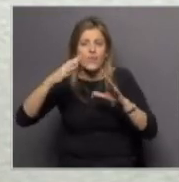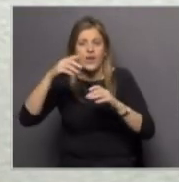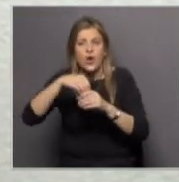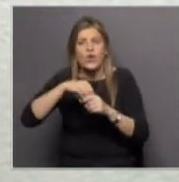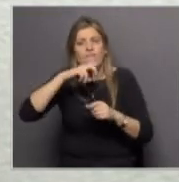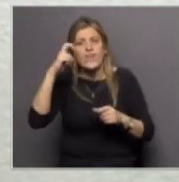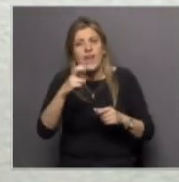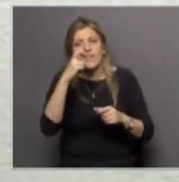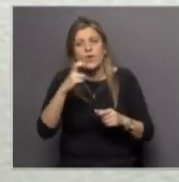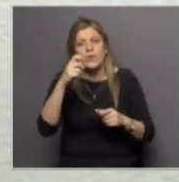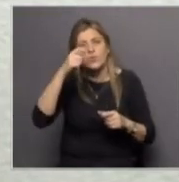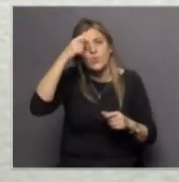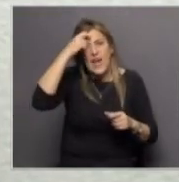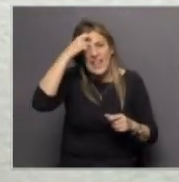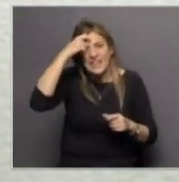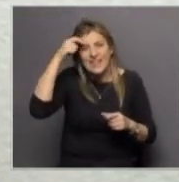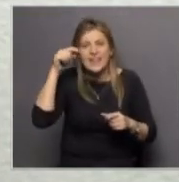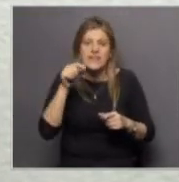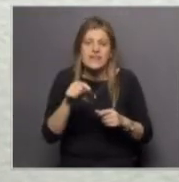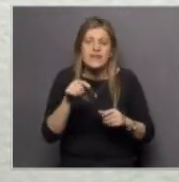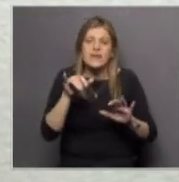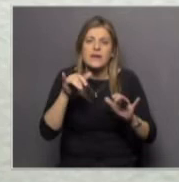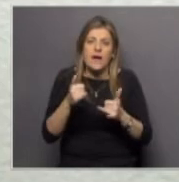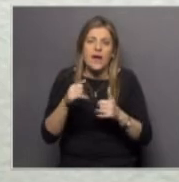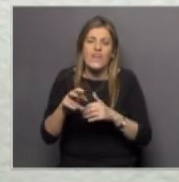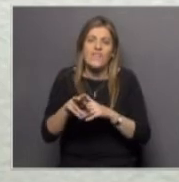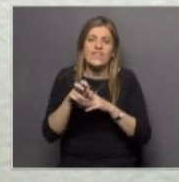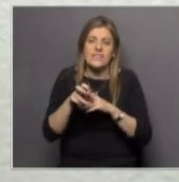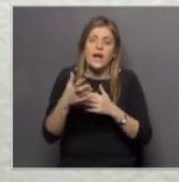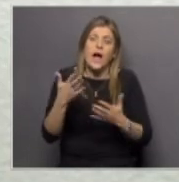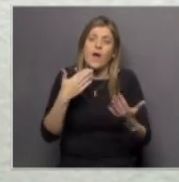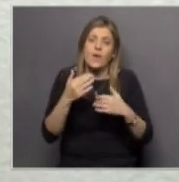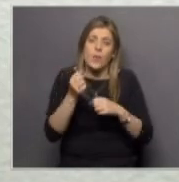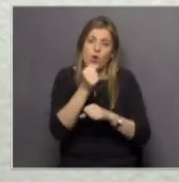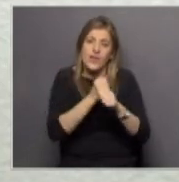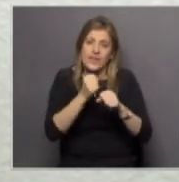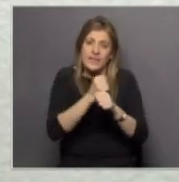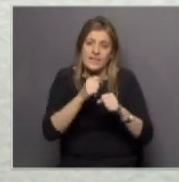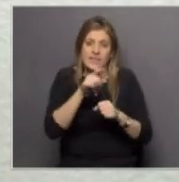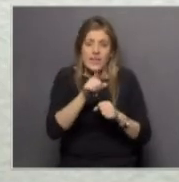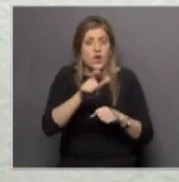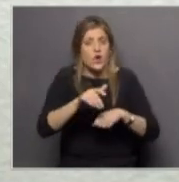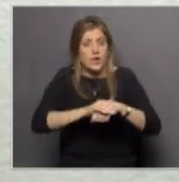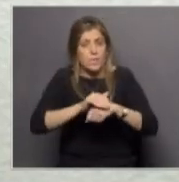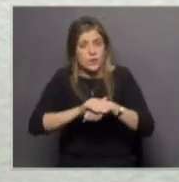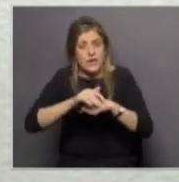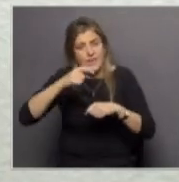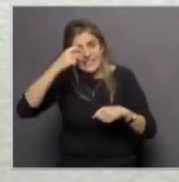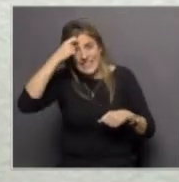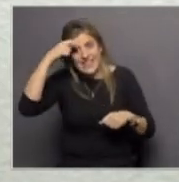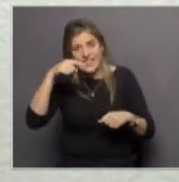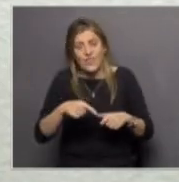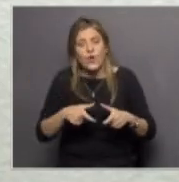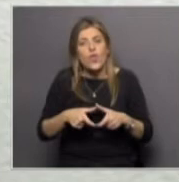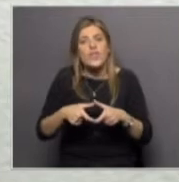de modelación física. Estuvimos hablando con el ingeniero José Cataldo, responsable científico del